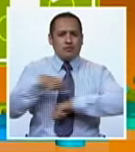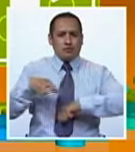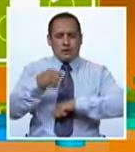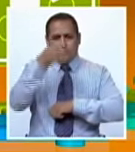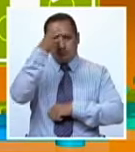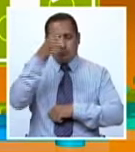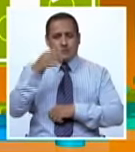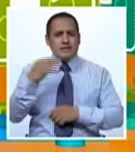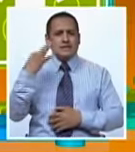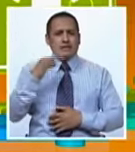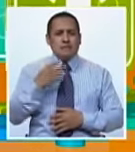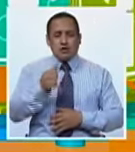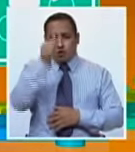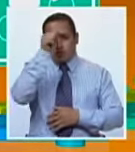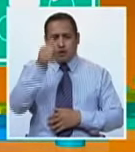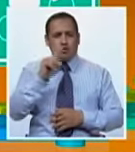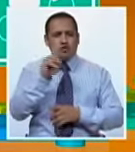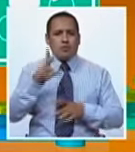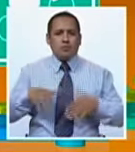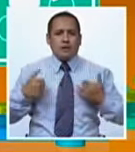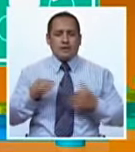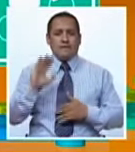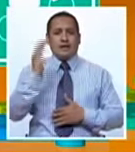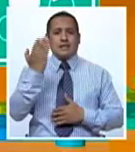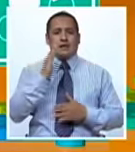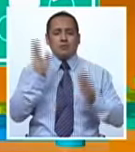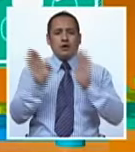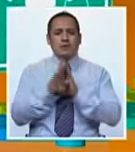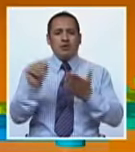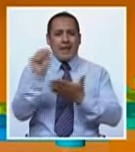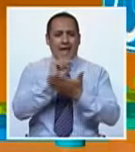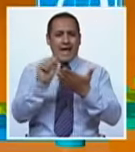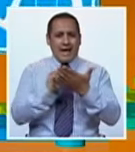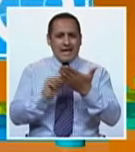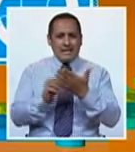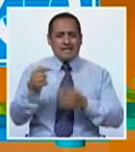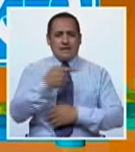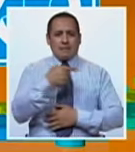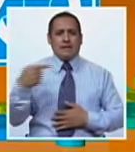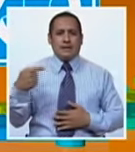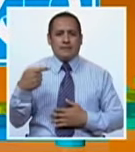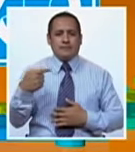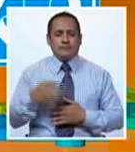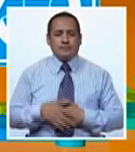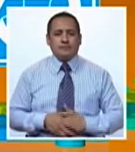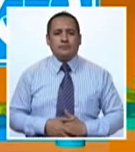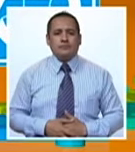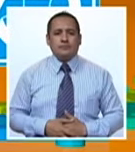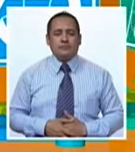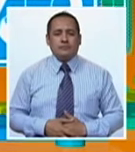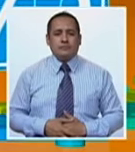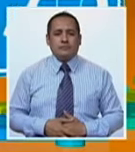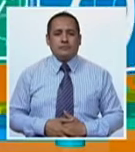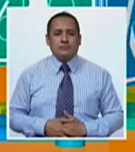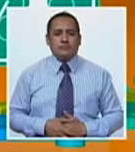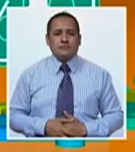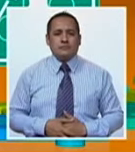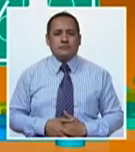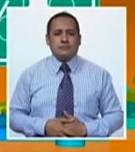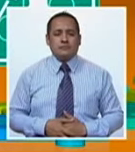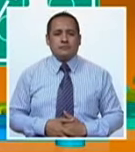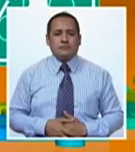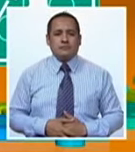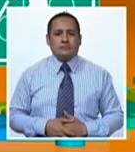profesionales. Y como cada domingo, no podía faltar la agenda de la semana. Quédese con nosotros, que aquí